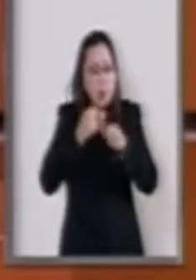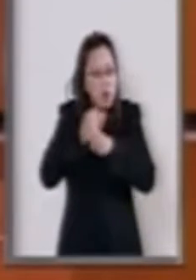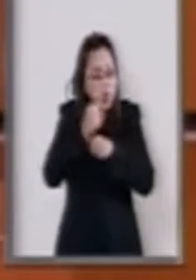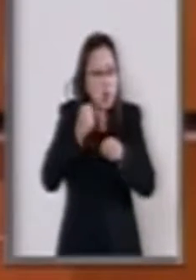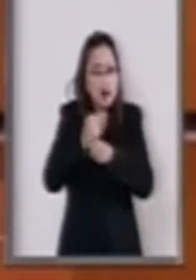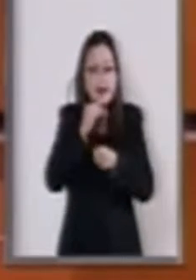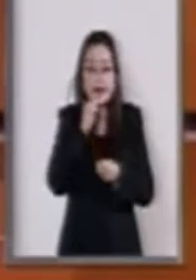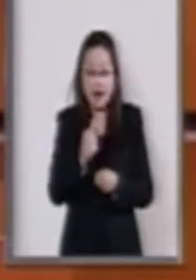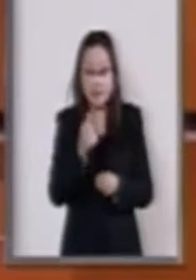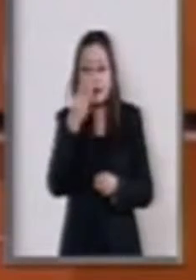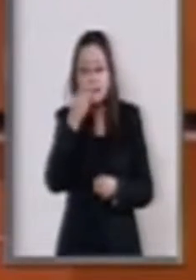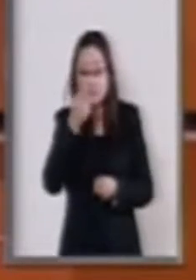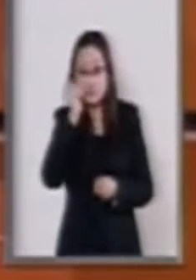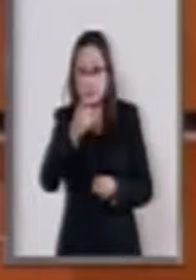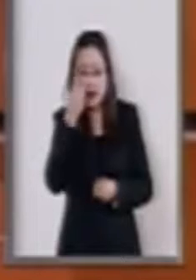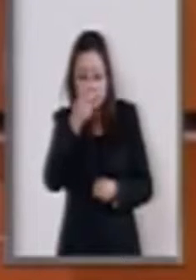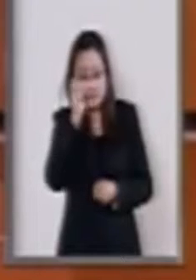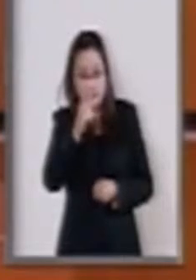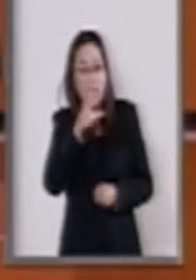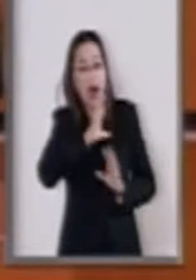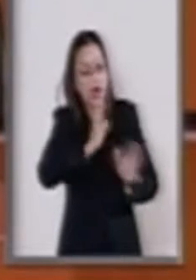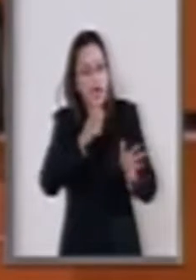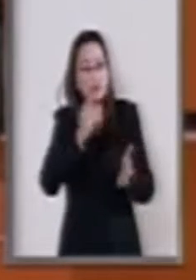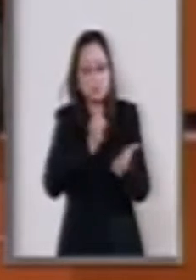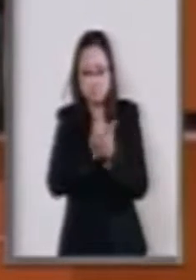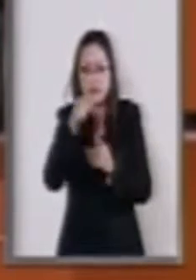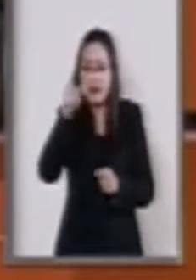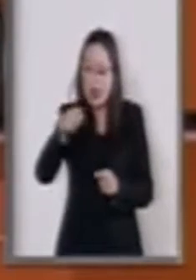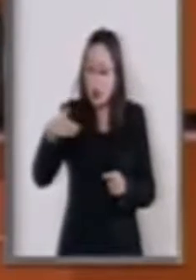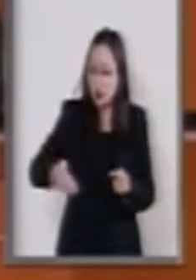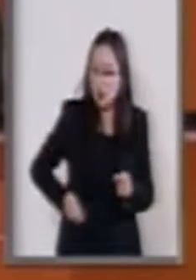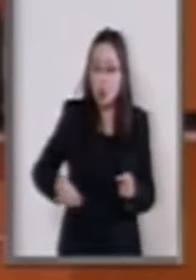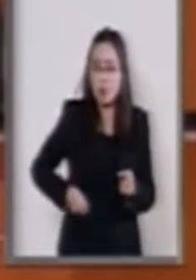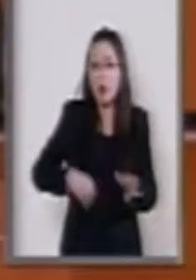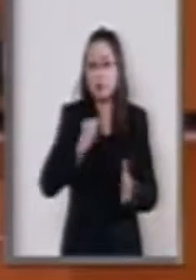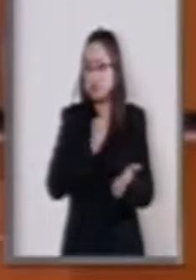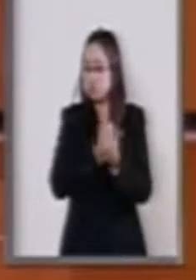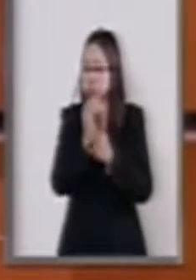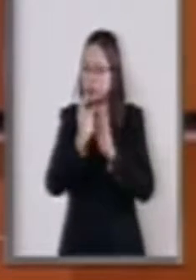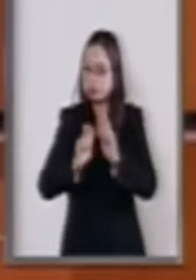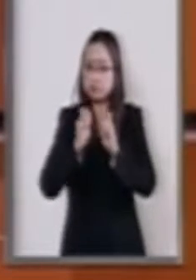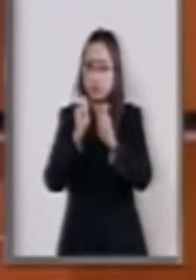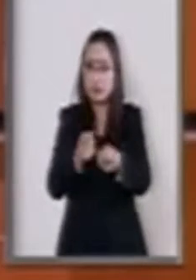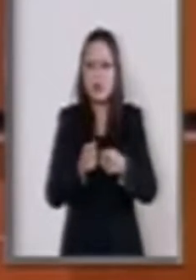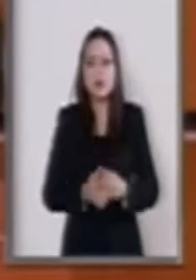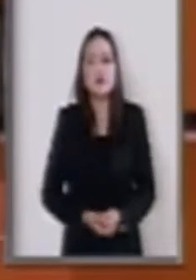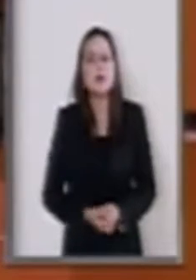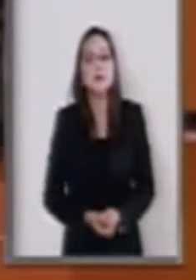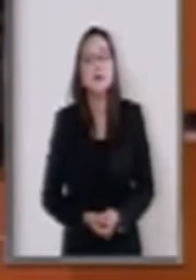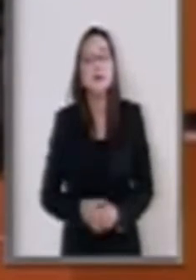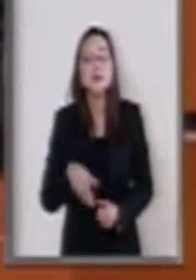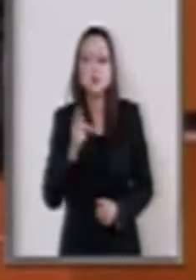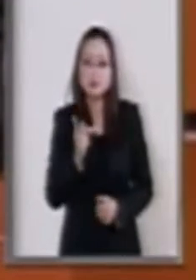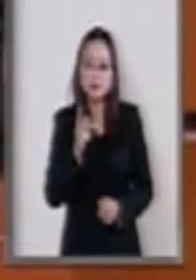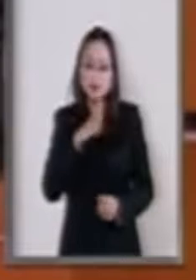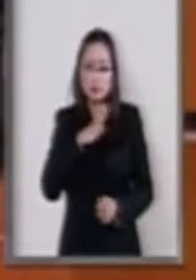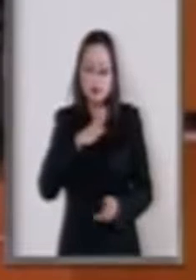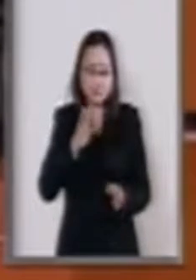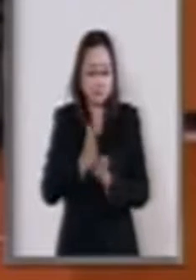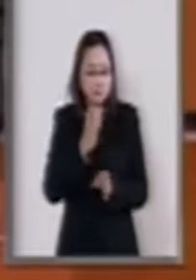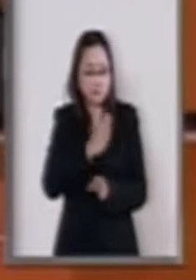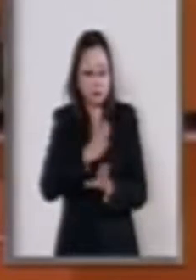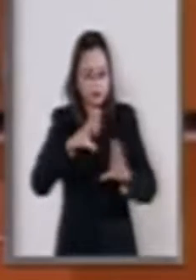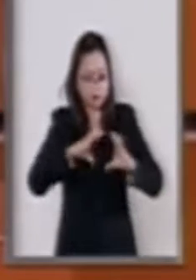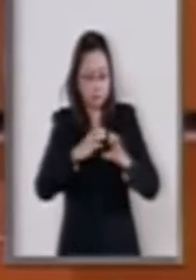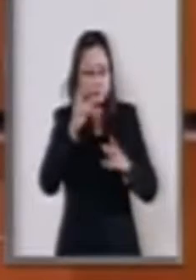se podrá considerar culpable a una persona. Sin embargo, en un ejercicio parlamentario